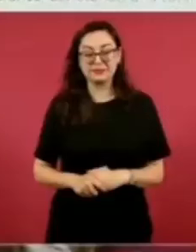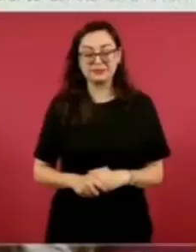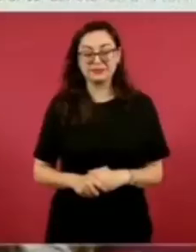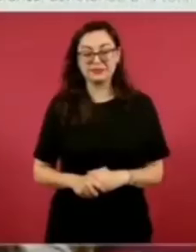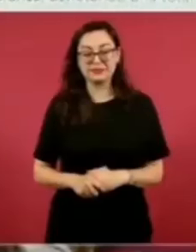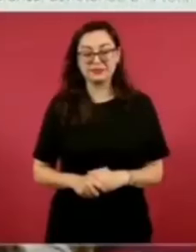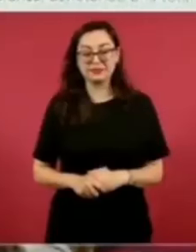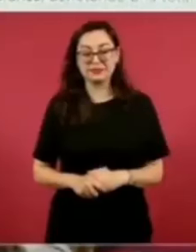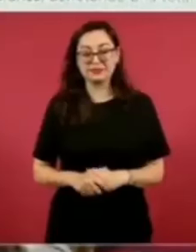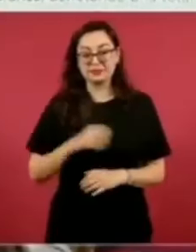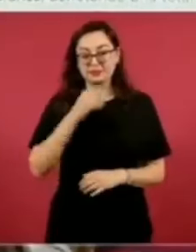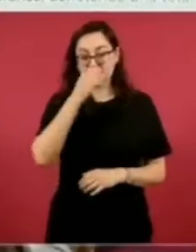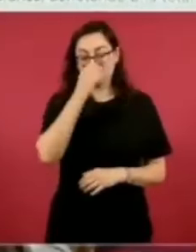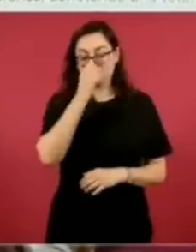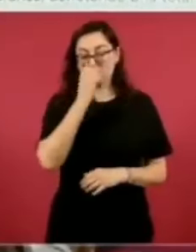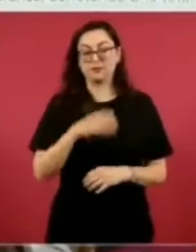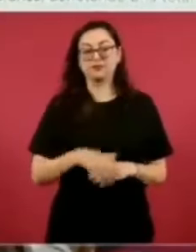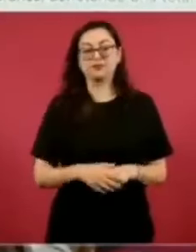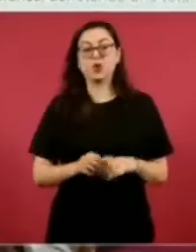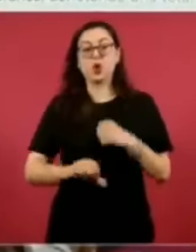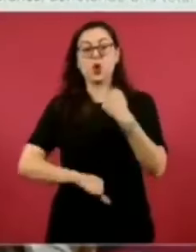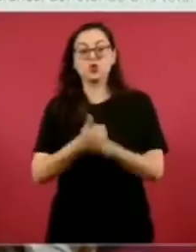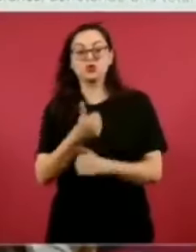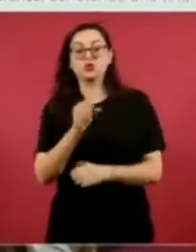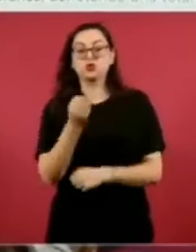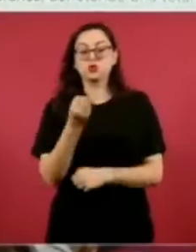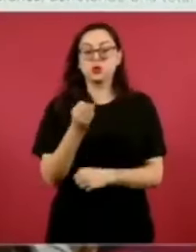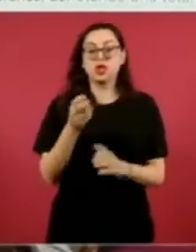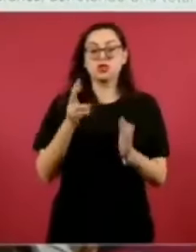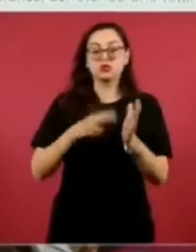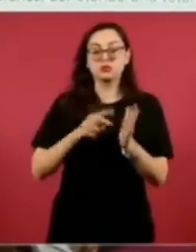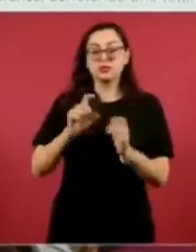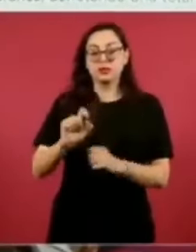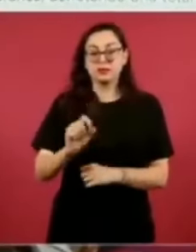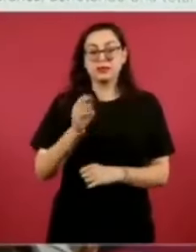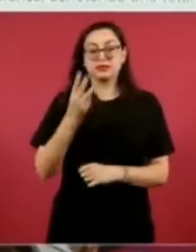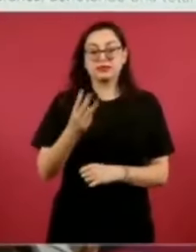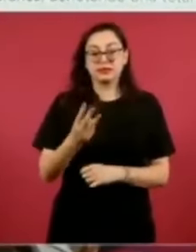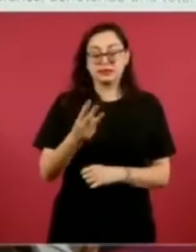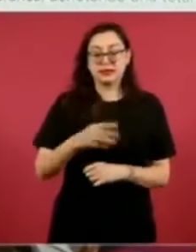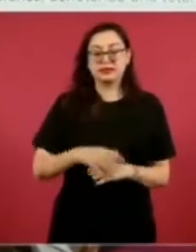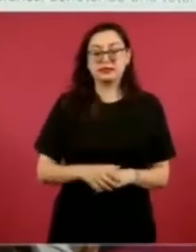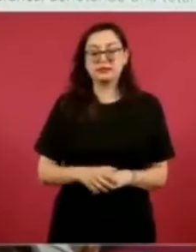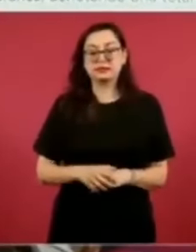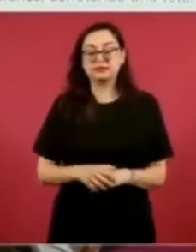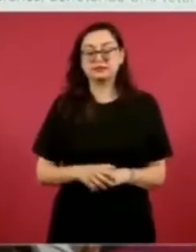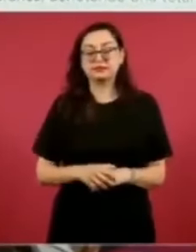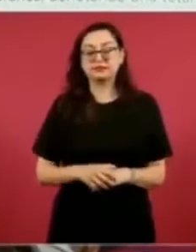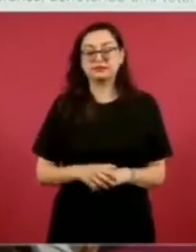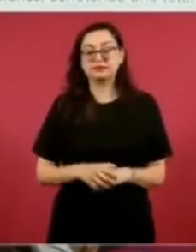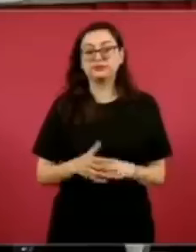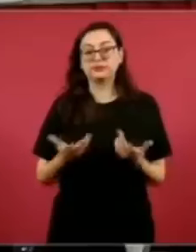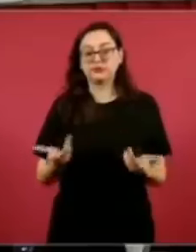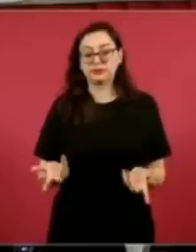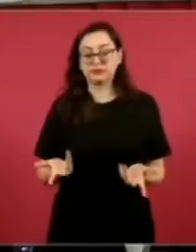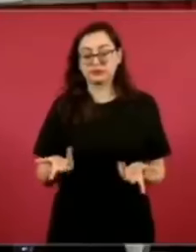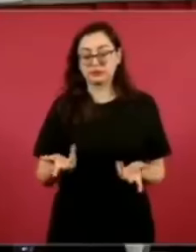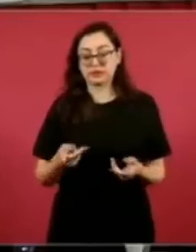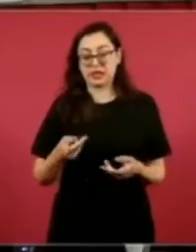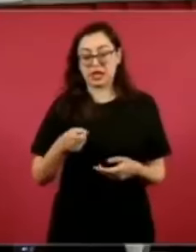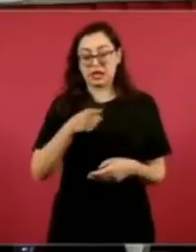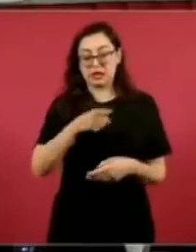El 11 de octubre de 2023 el decreto de ocupación temporal quedó insubsistente,